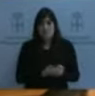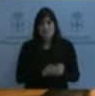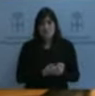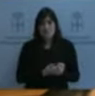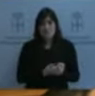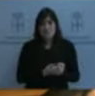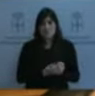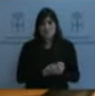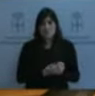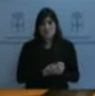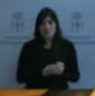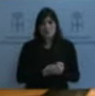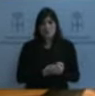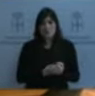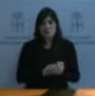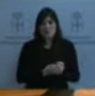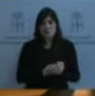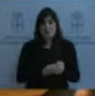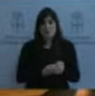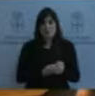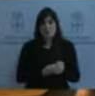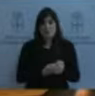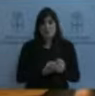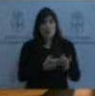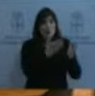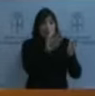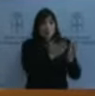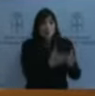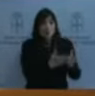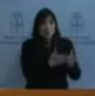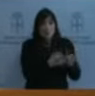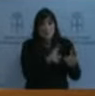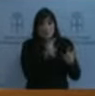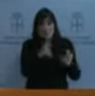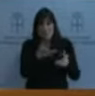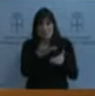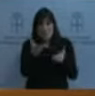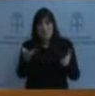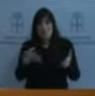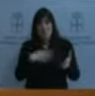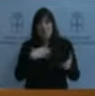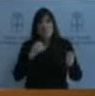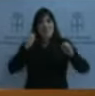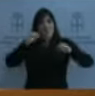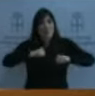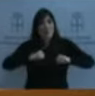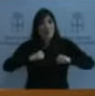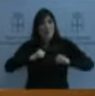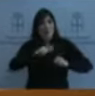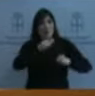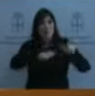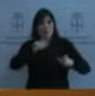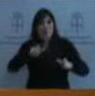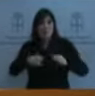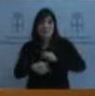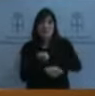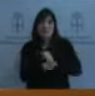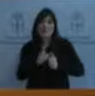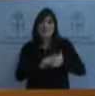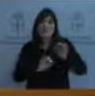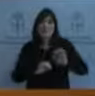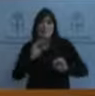usted puede encontrar referencias en todo esto en el pacto demográfico, la estrategia de especialización inteligente o el plan del suroccidente.